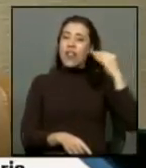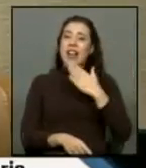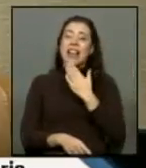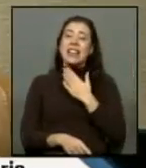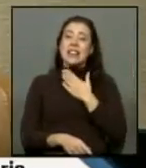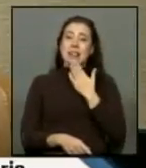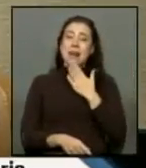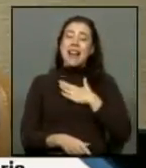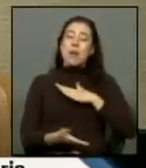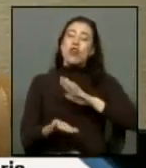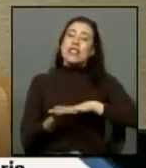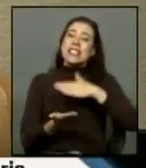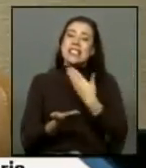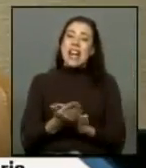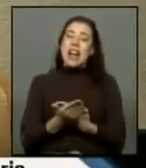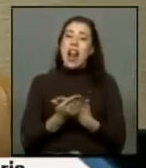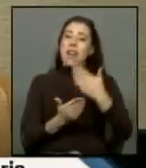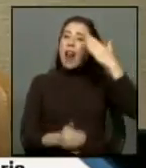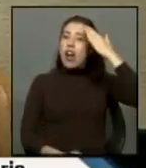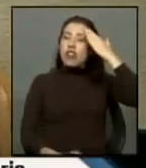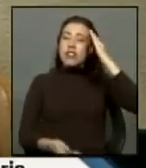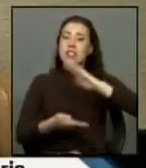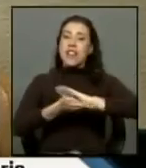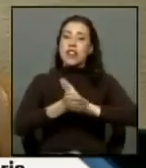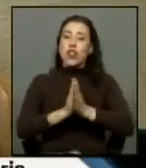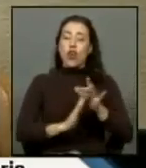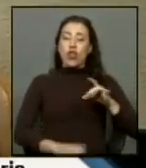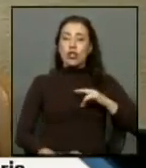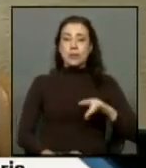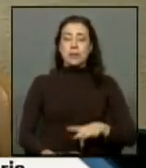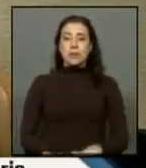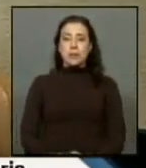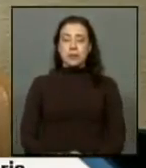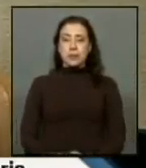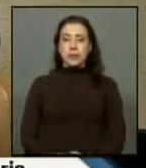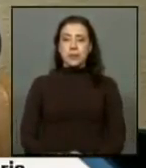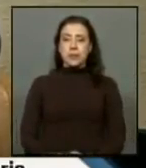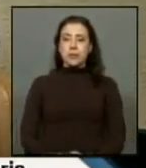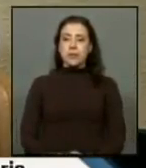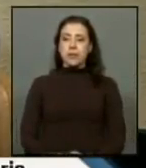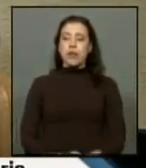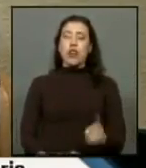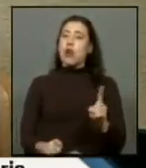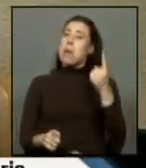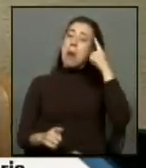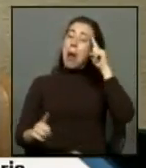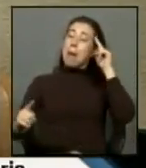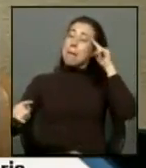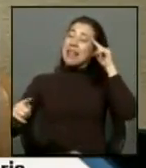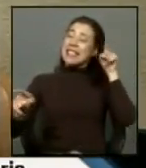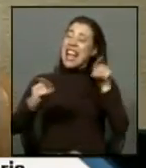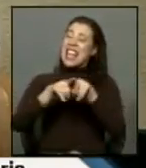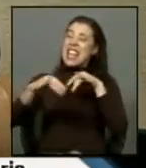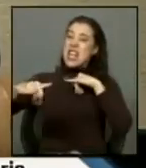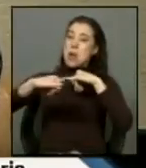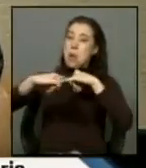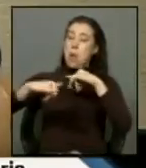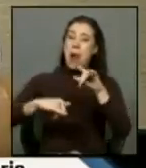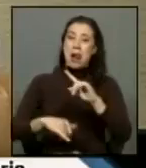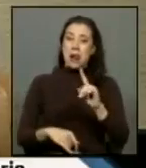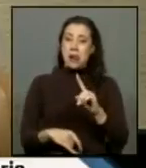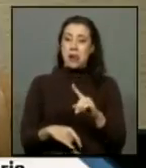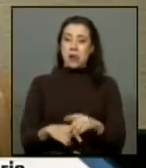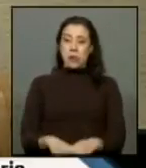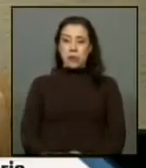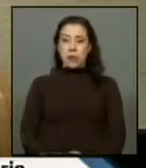queremos sanear de la conciencia de todos los chilenos no para que pensemos igual no para que tengamos